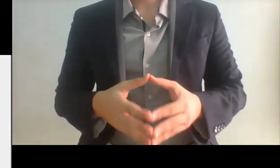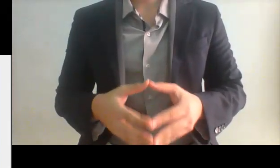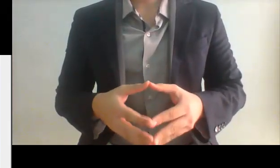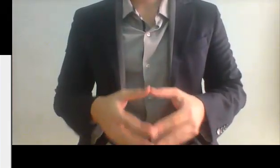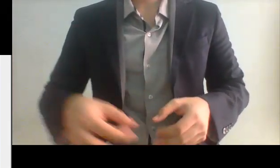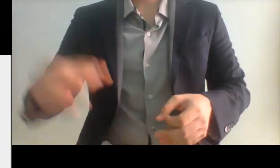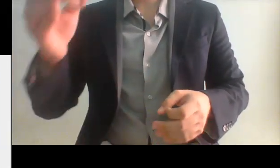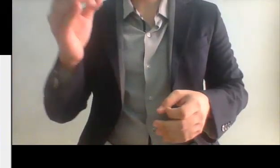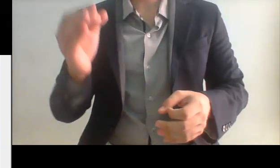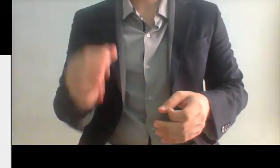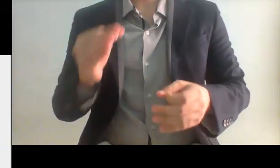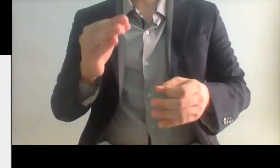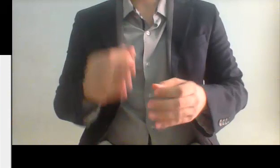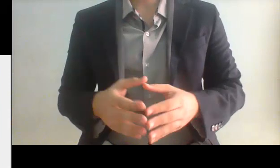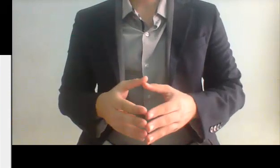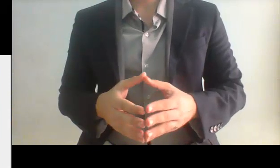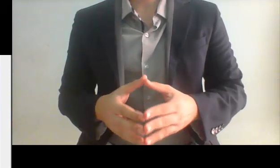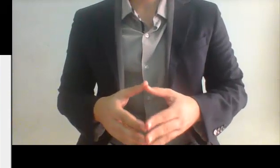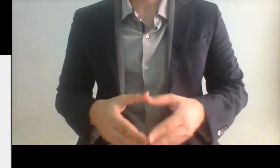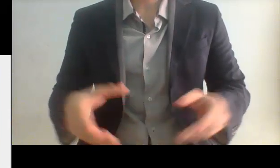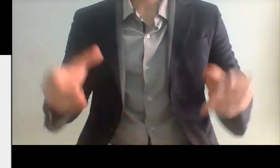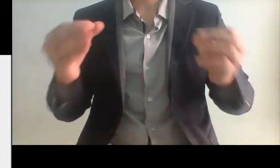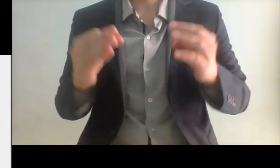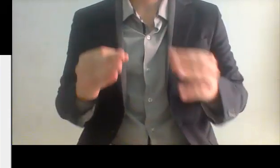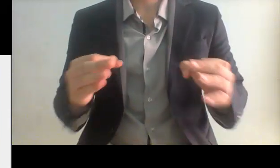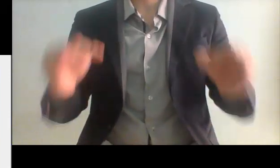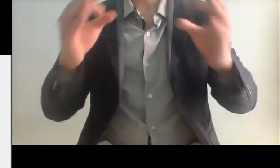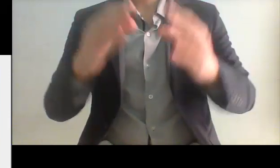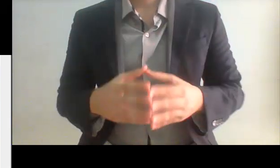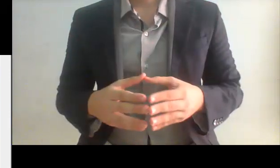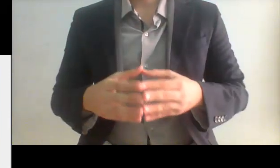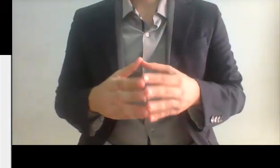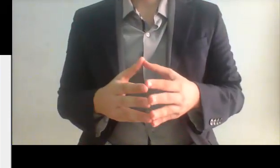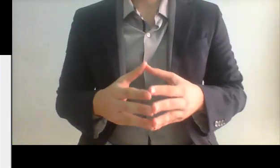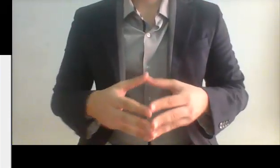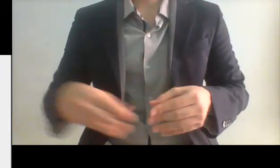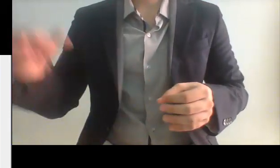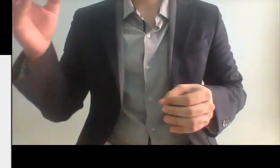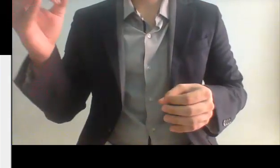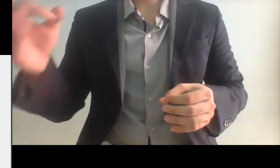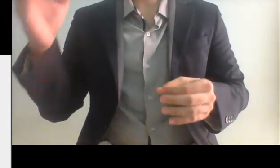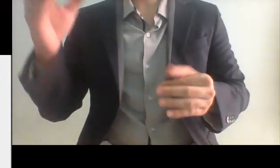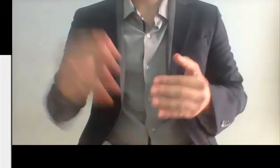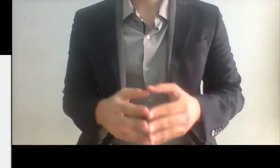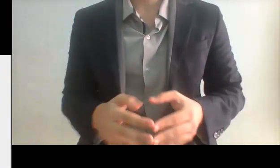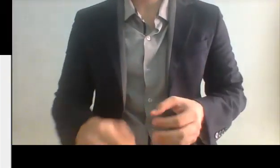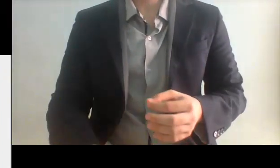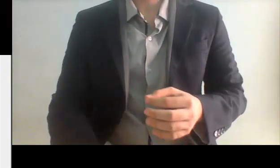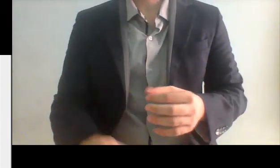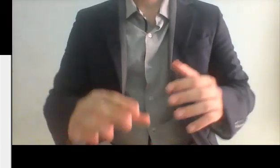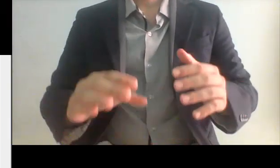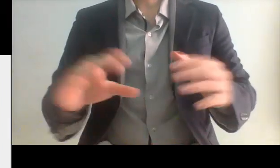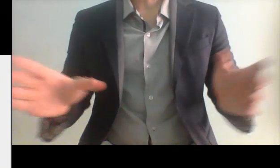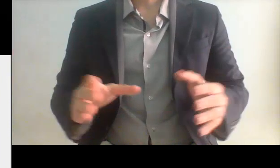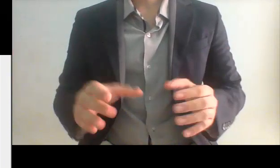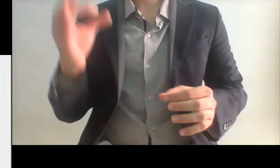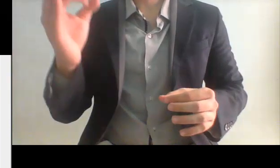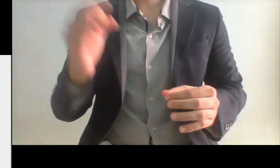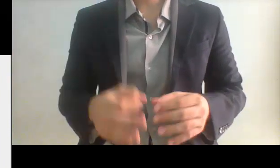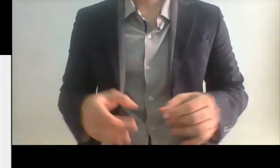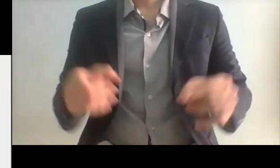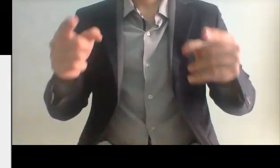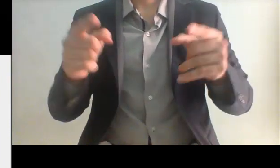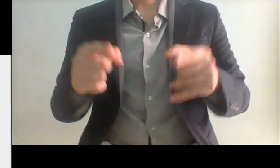del país porque quiero dedicarme a lo académico y quiero dedicarme a la consultoría en este momento y hay que mucho tiempo a la política y no